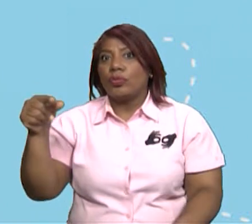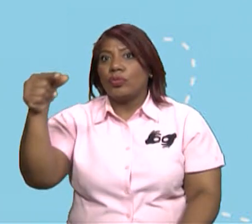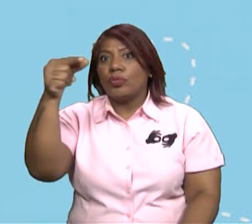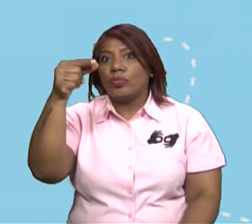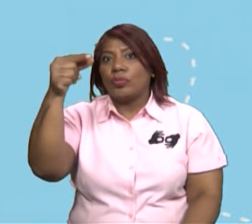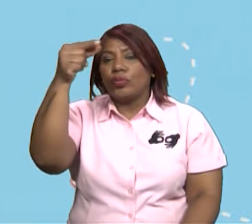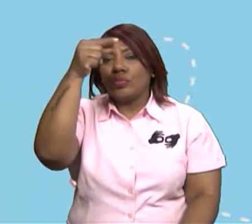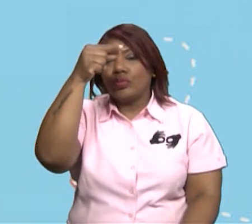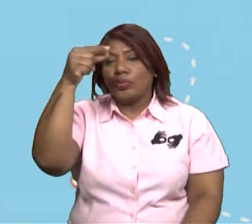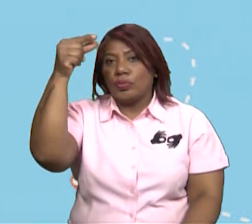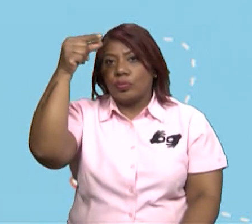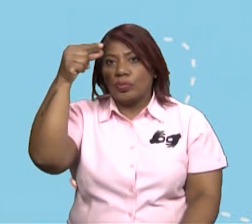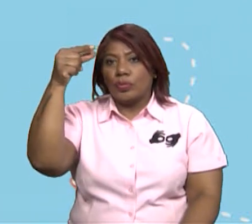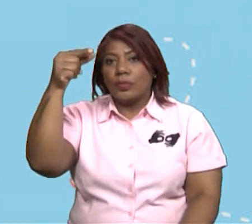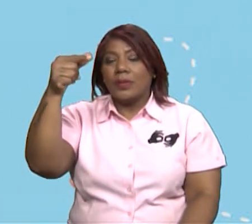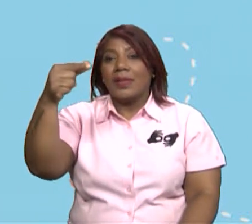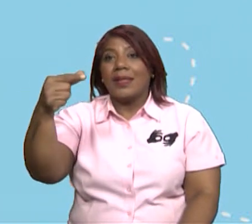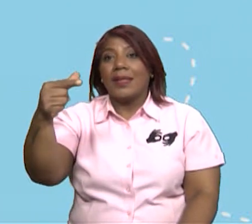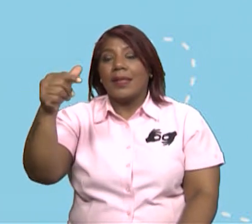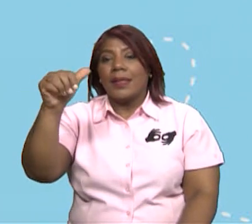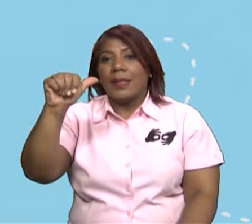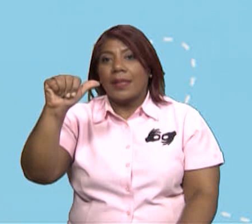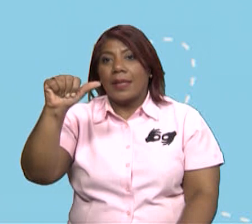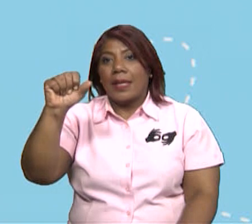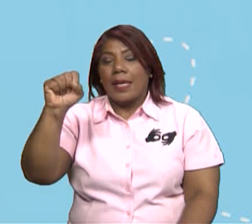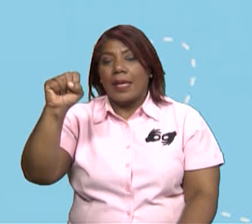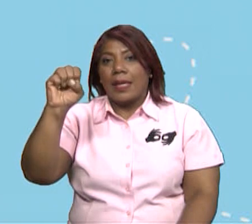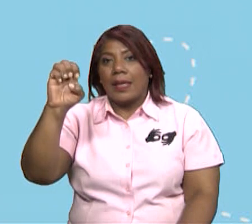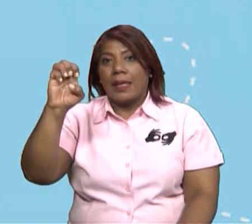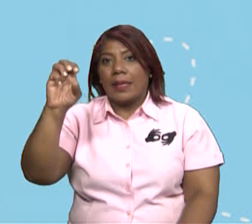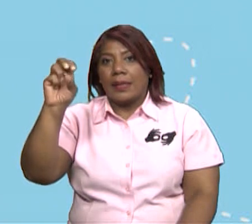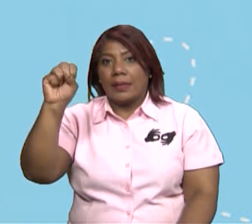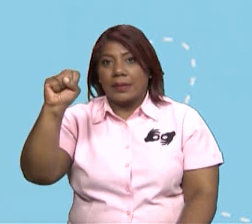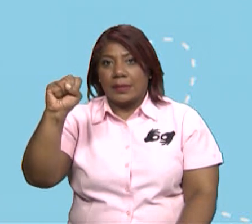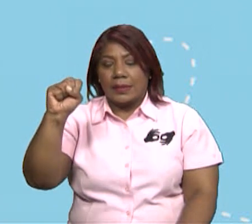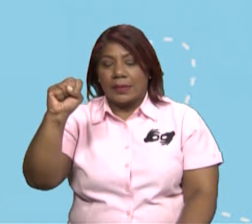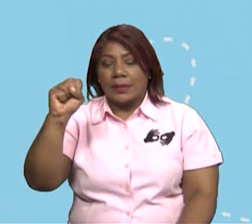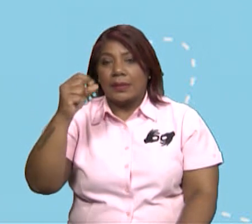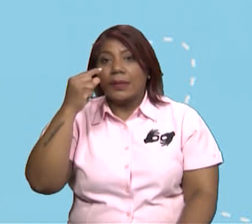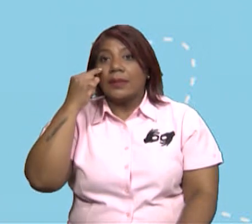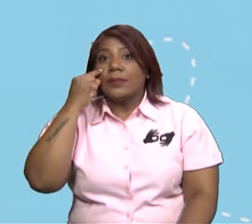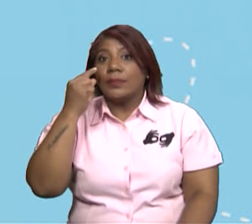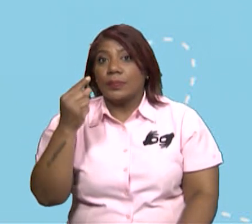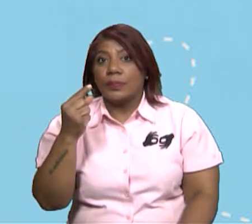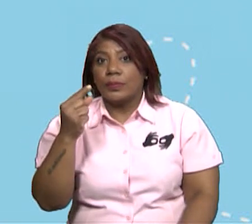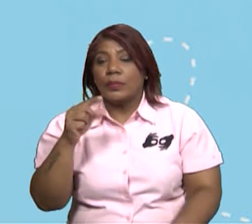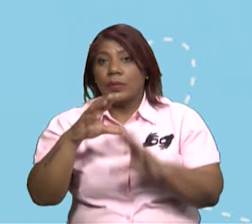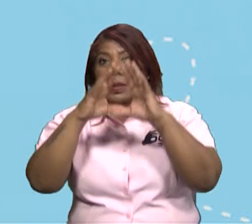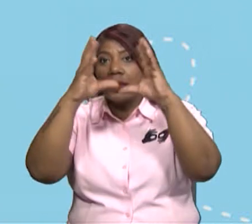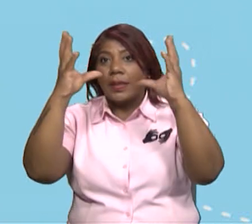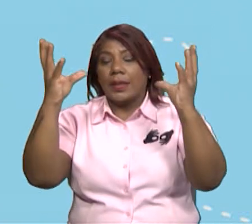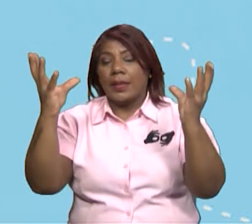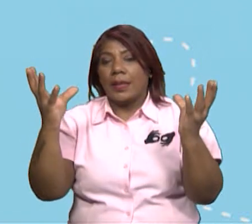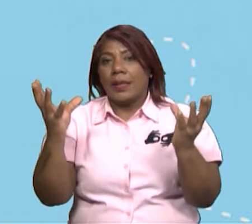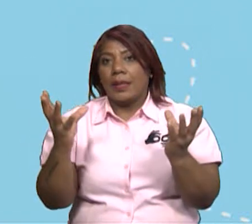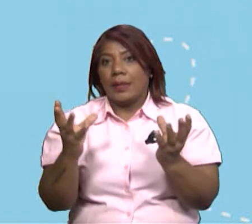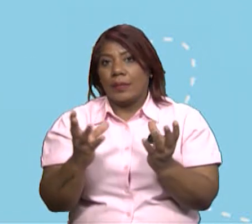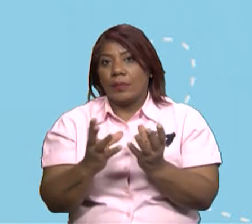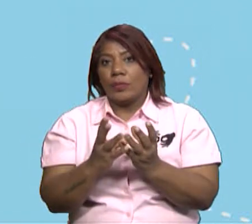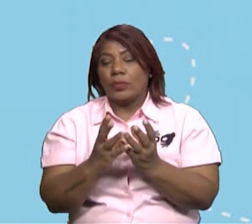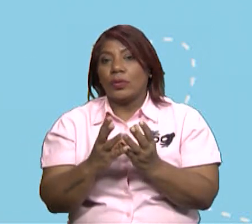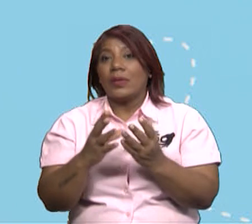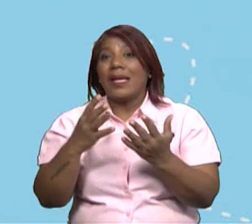que retienen el calor provocando el aumento de la temperatura del planeta. Más de lo normal.